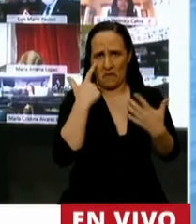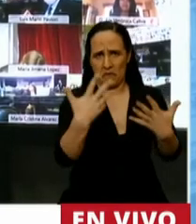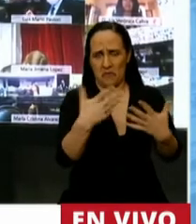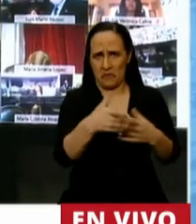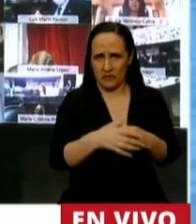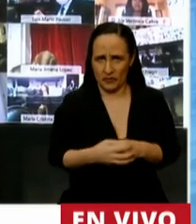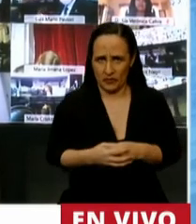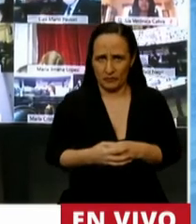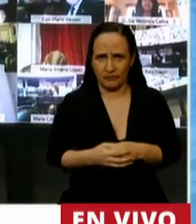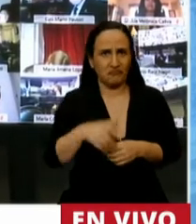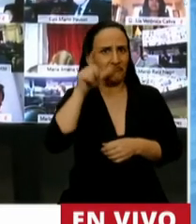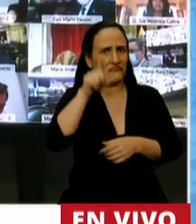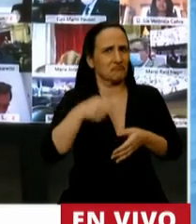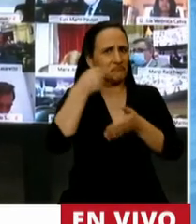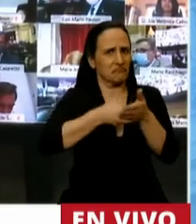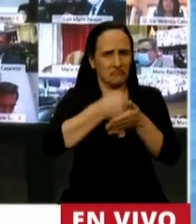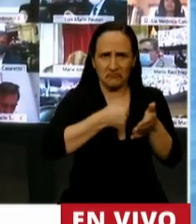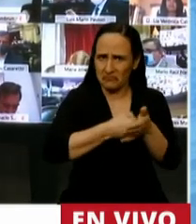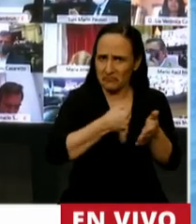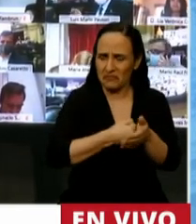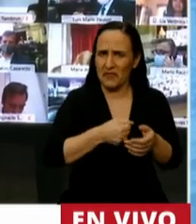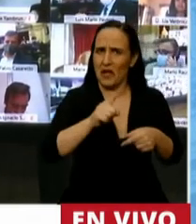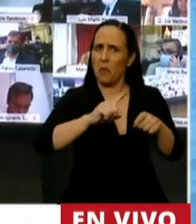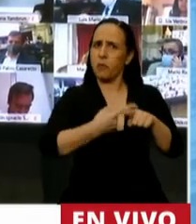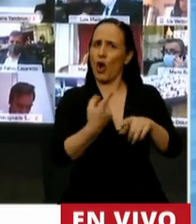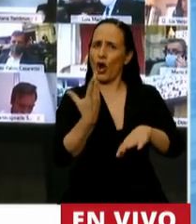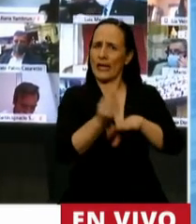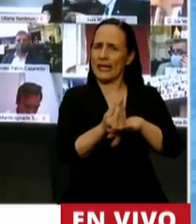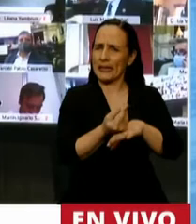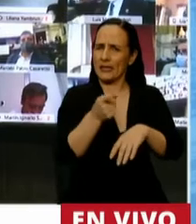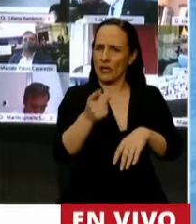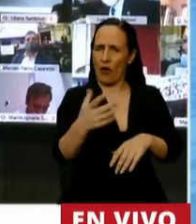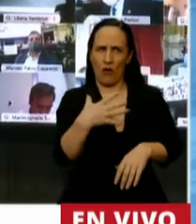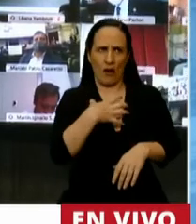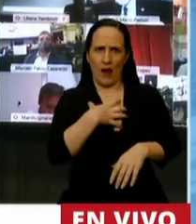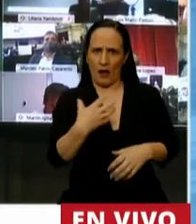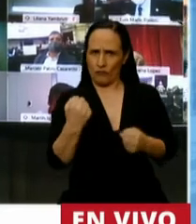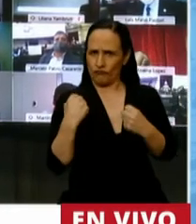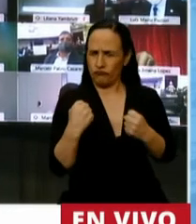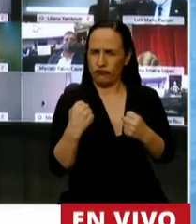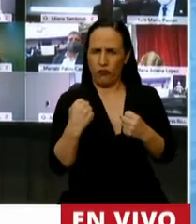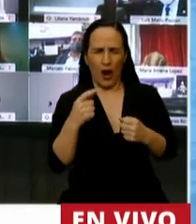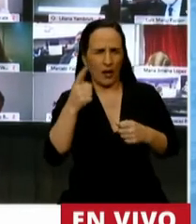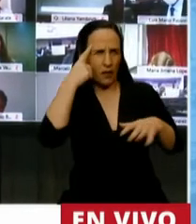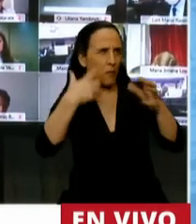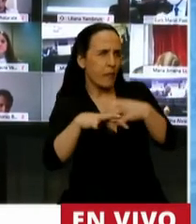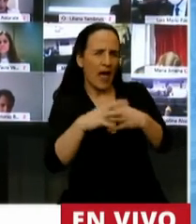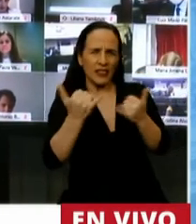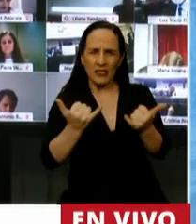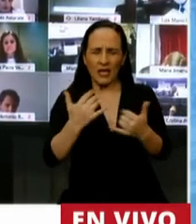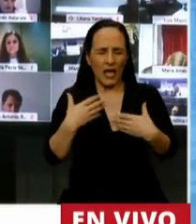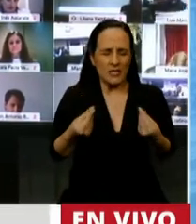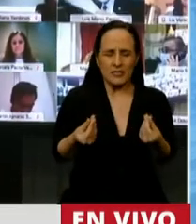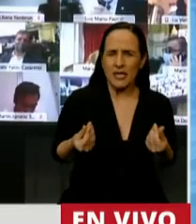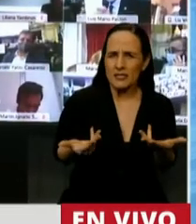Militante y dirigente político entusiasta, temperamental, apasionado, empático y sensible.